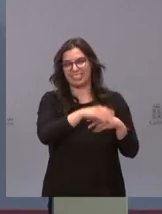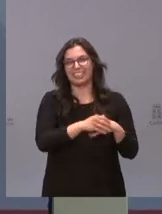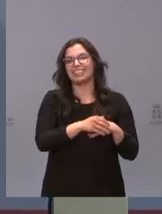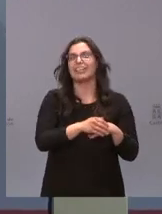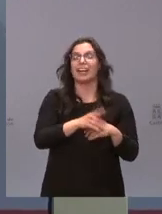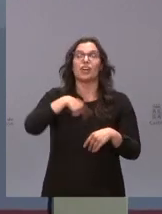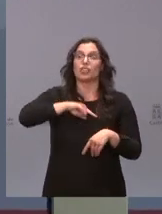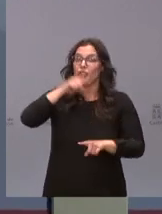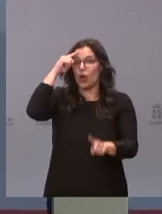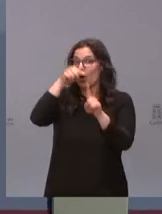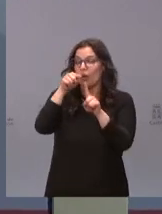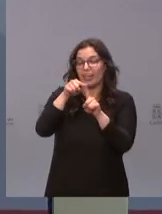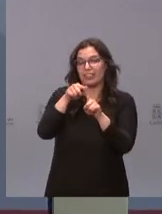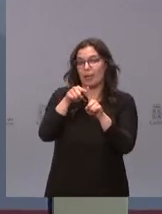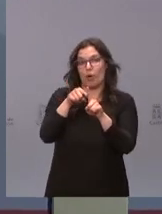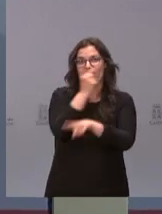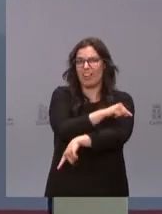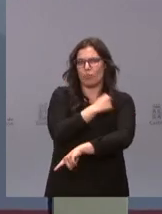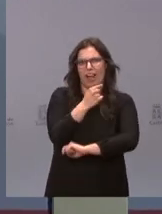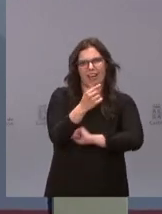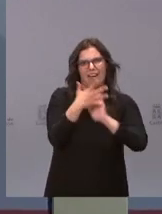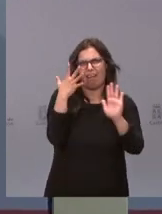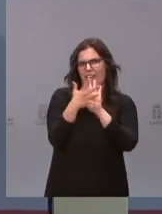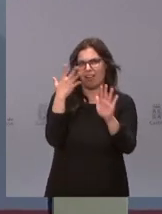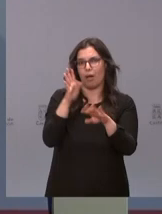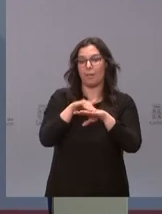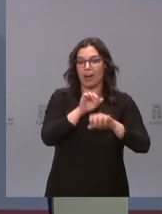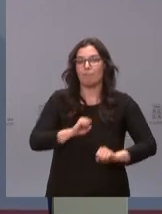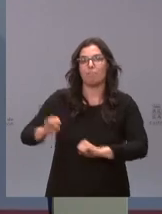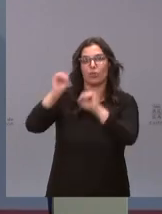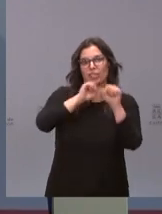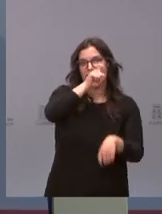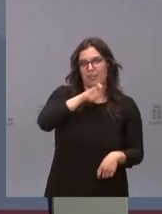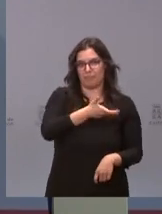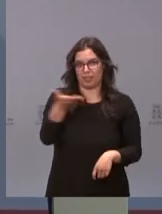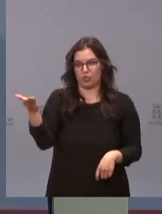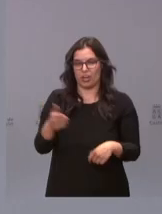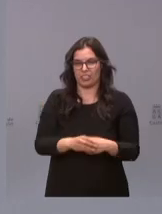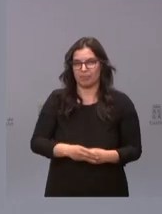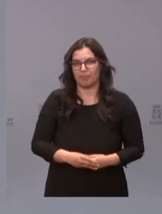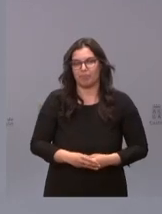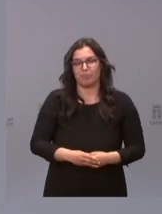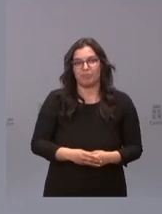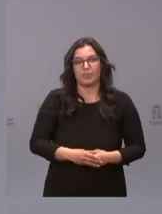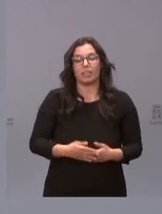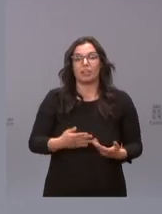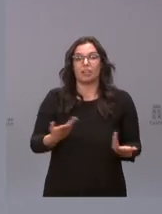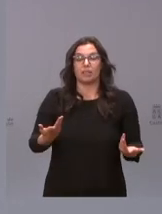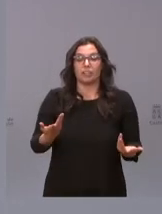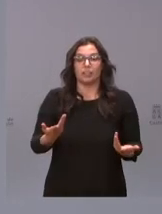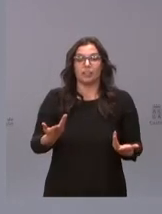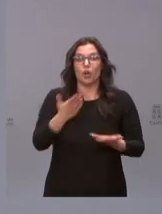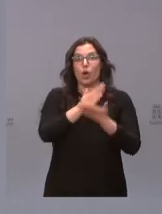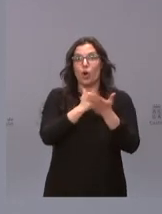vacunar con rapidez para proteger a la población. La capacidad que tienen las